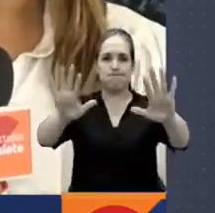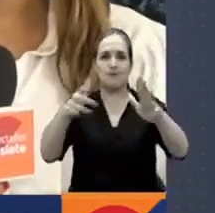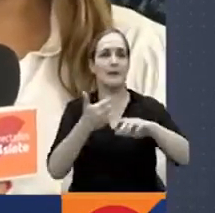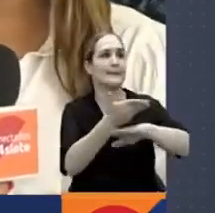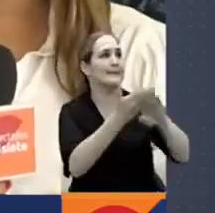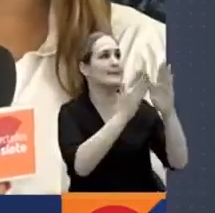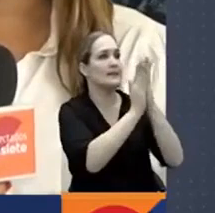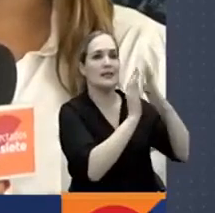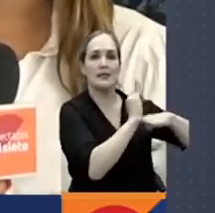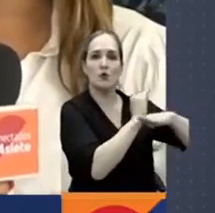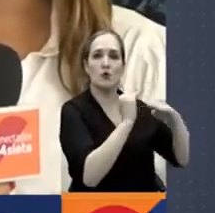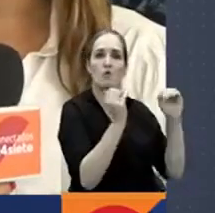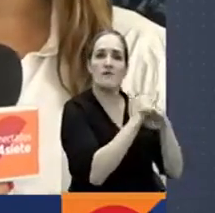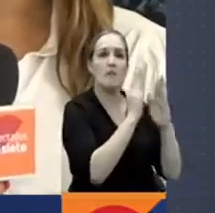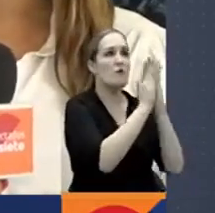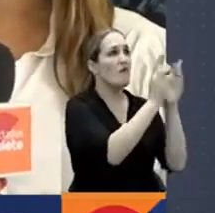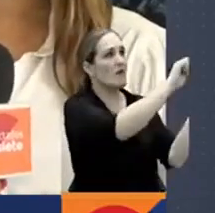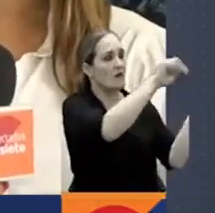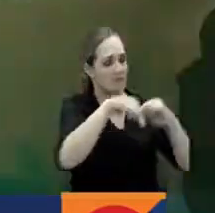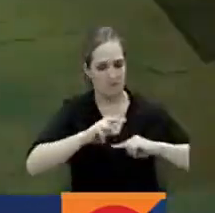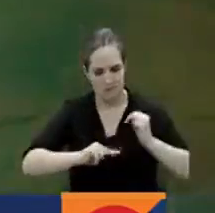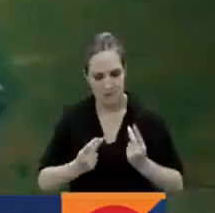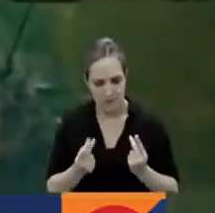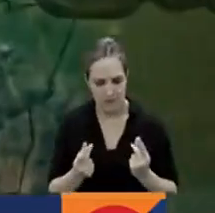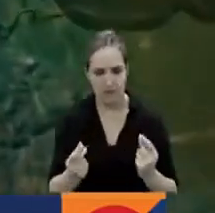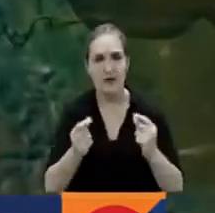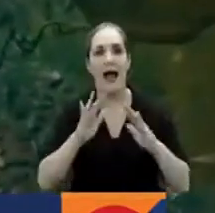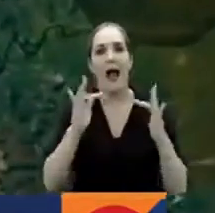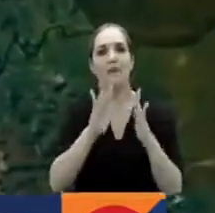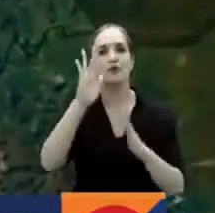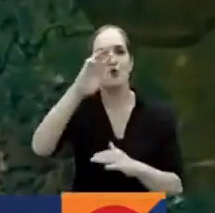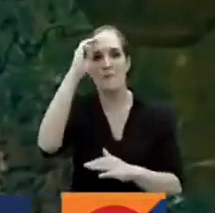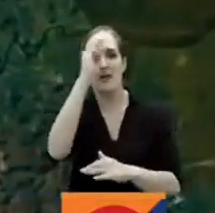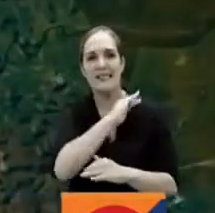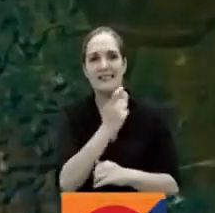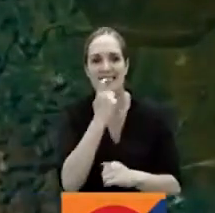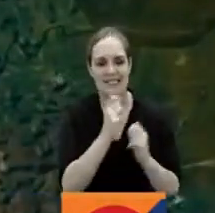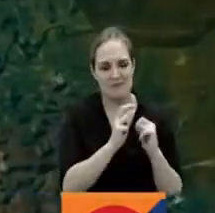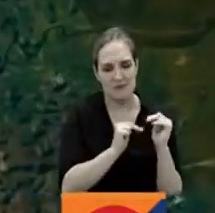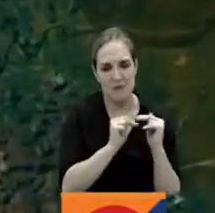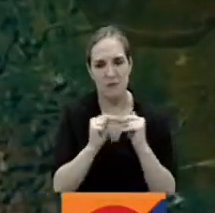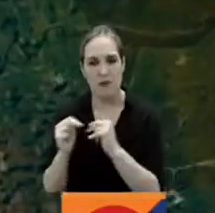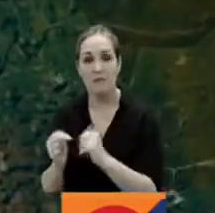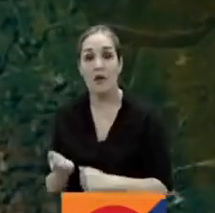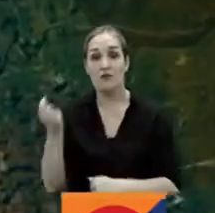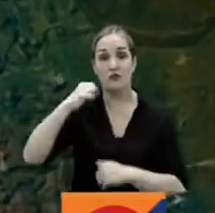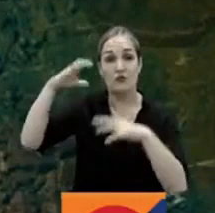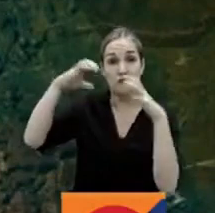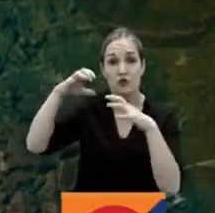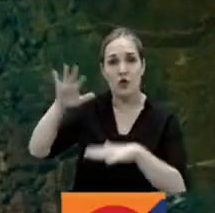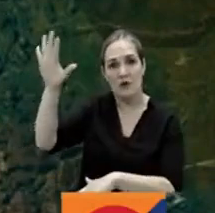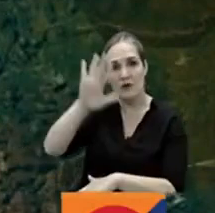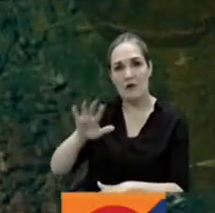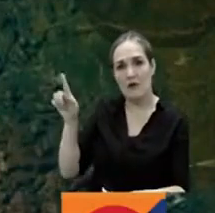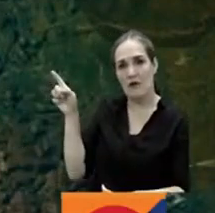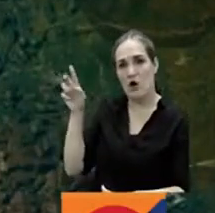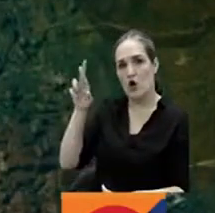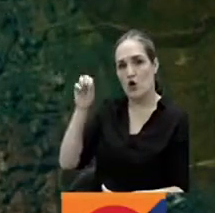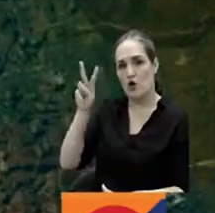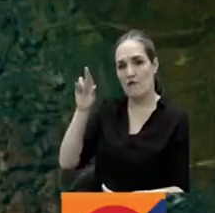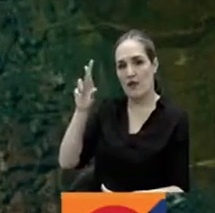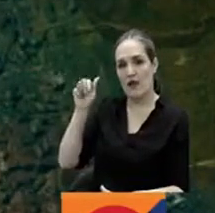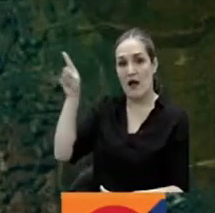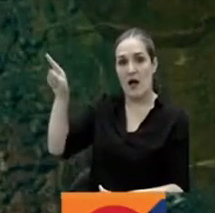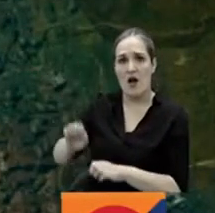instalación de un puente militar. Las constantes lluvias de las últimas horas en la provincia de García Rovira provocaron la creciente de la